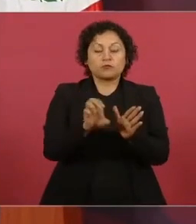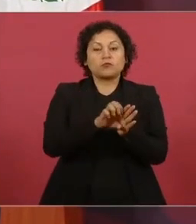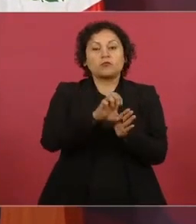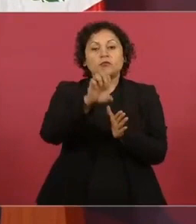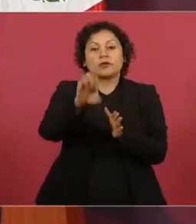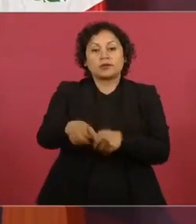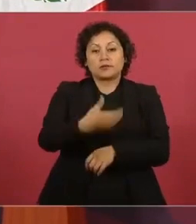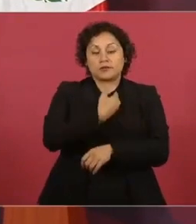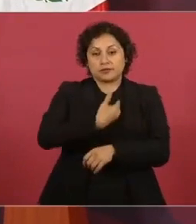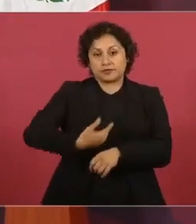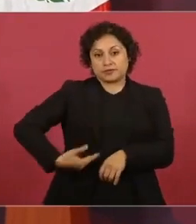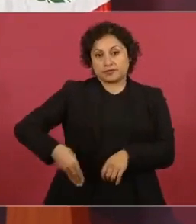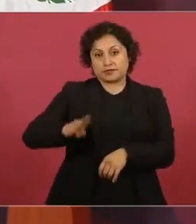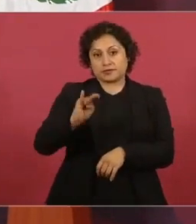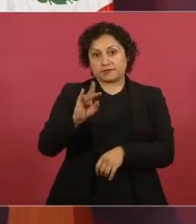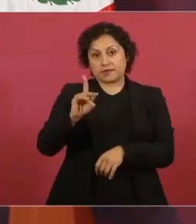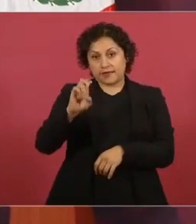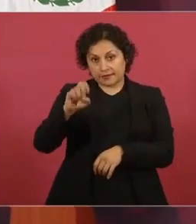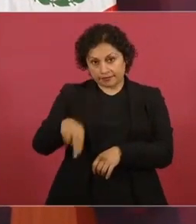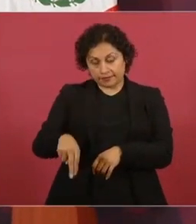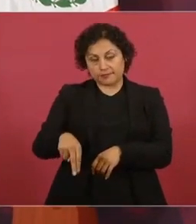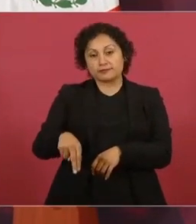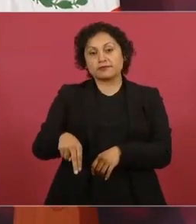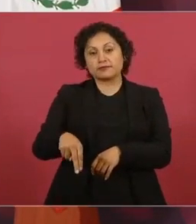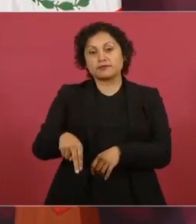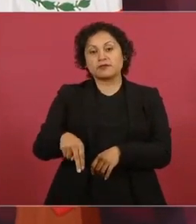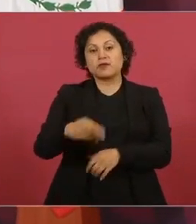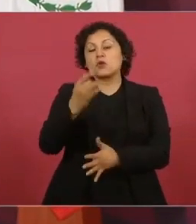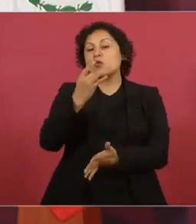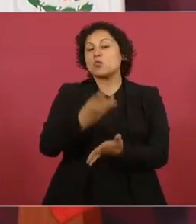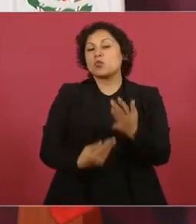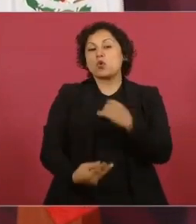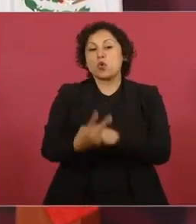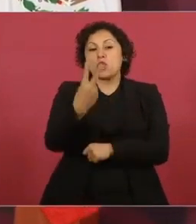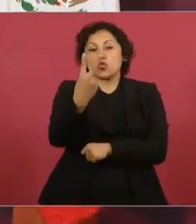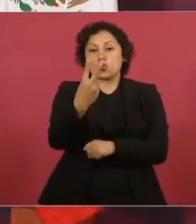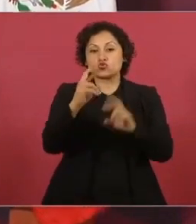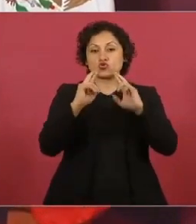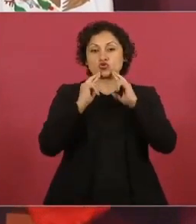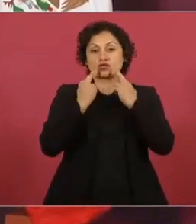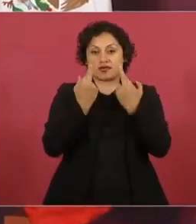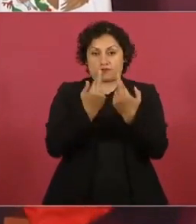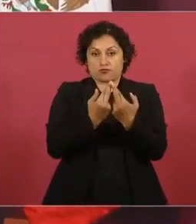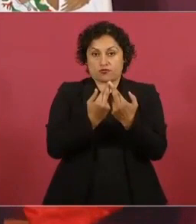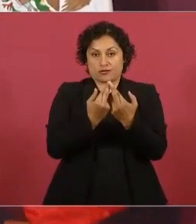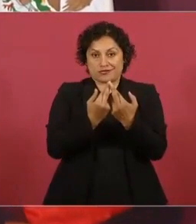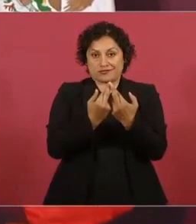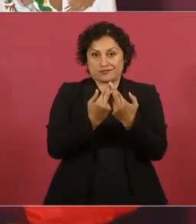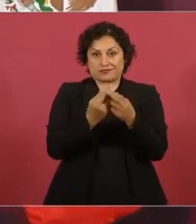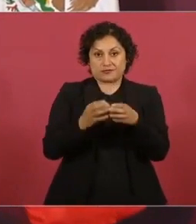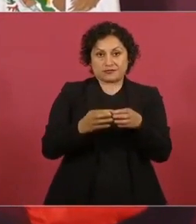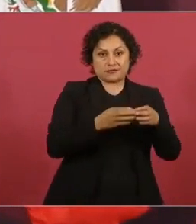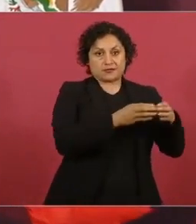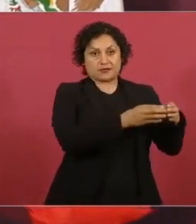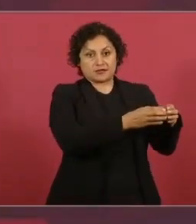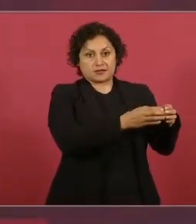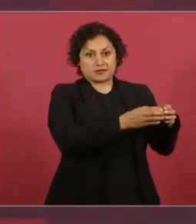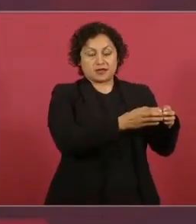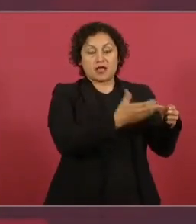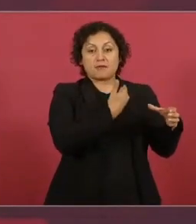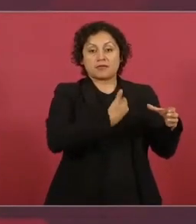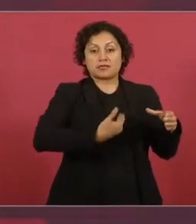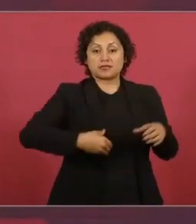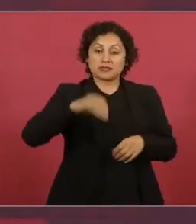dos reuniones bilaterales con el Presidente de China y con nosotros,